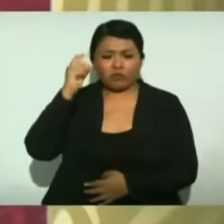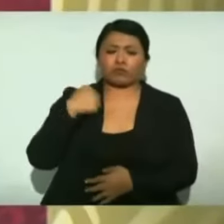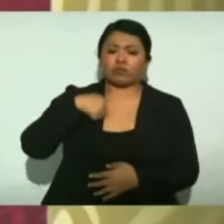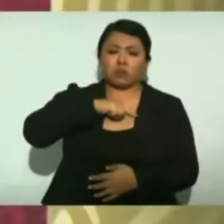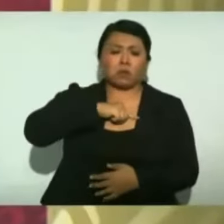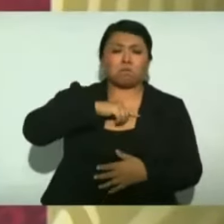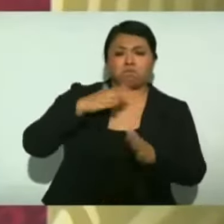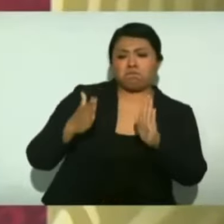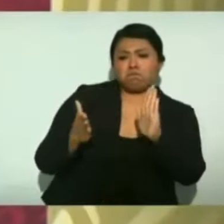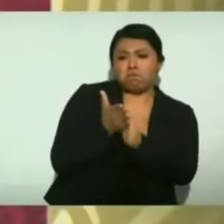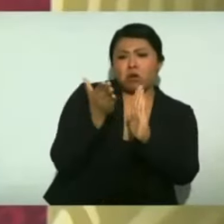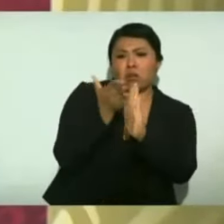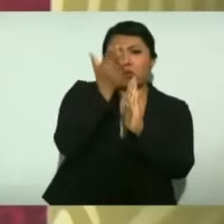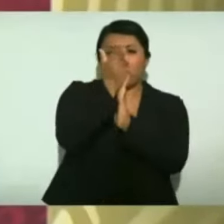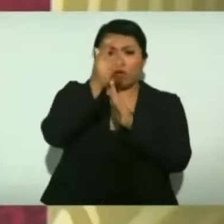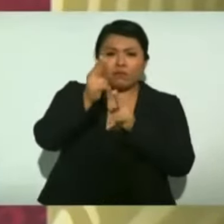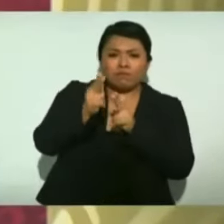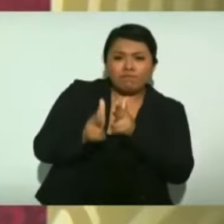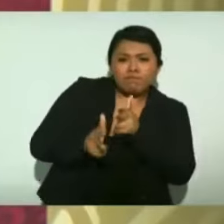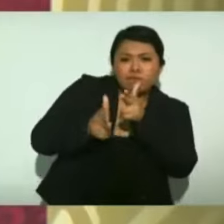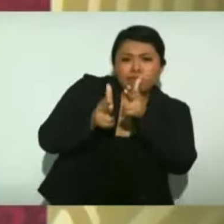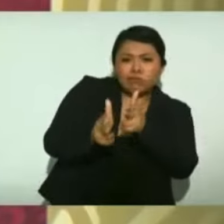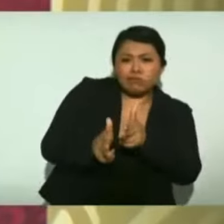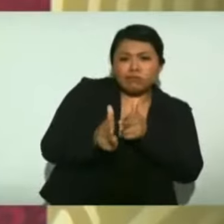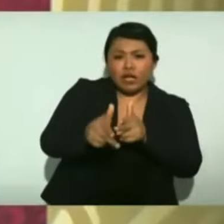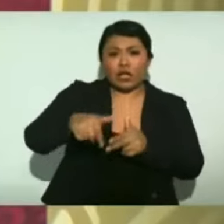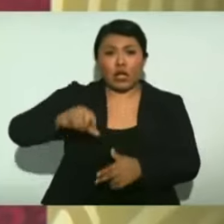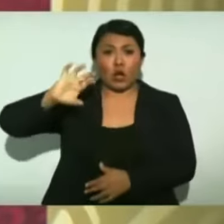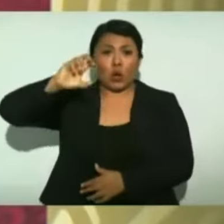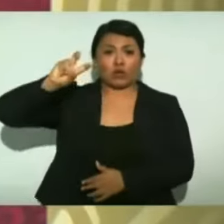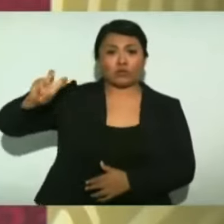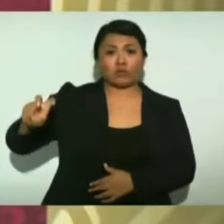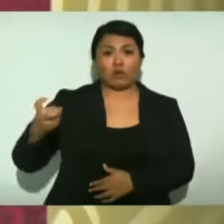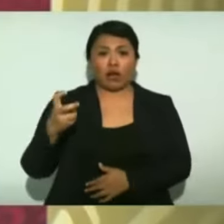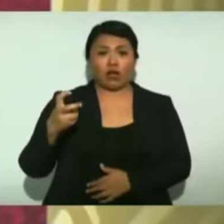Coatzacoalcos a Salina Cruz.